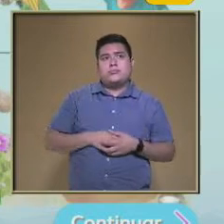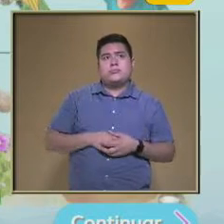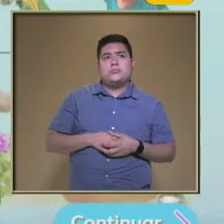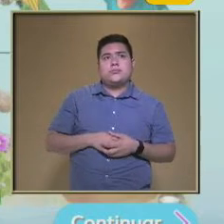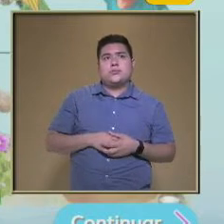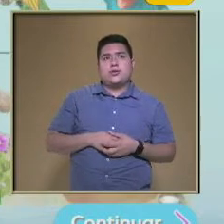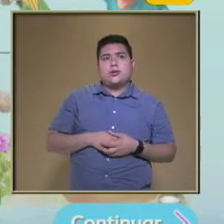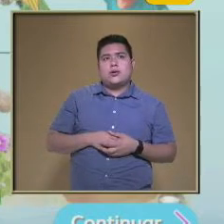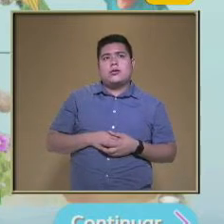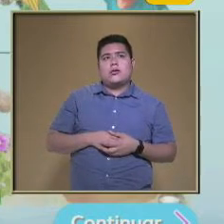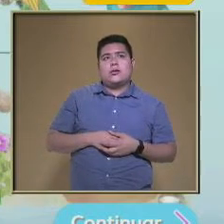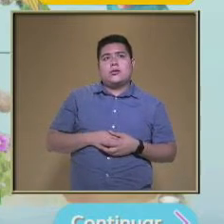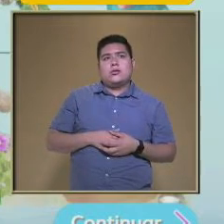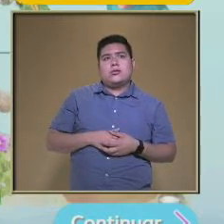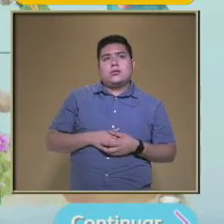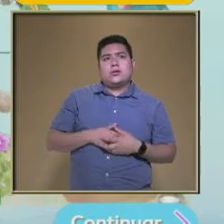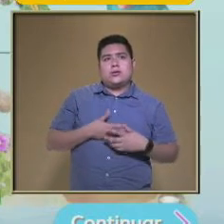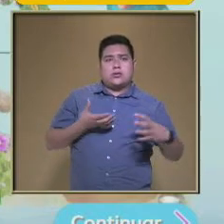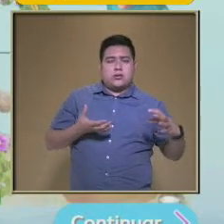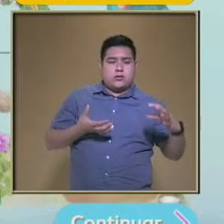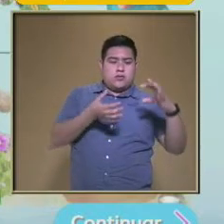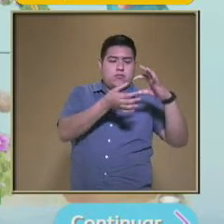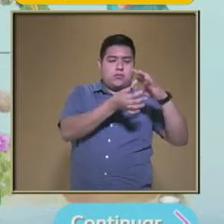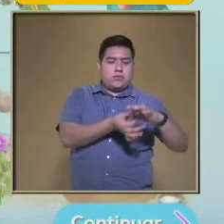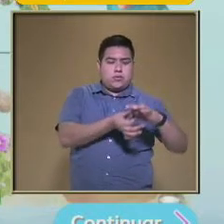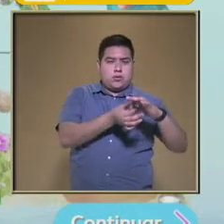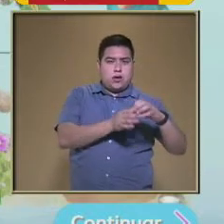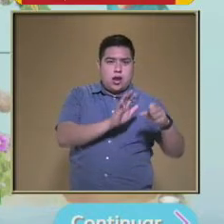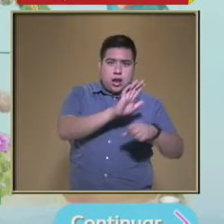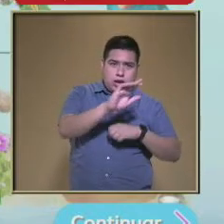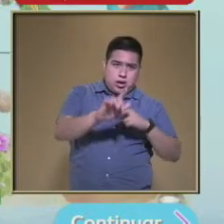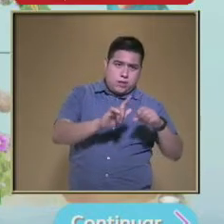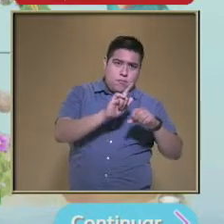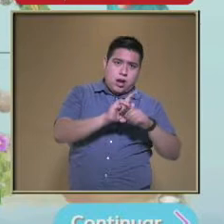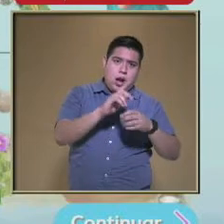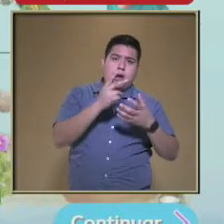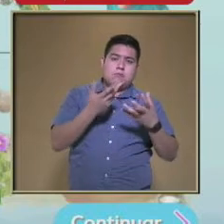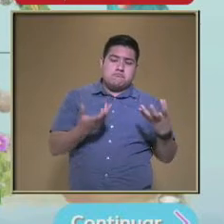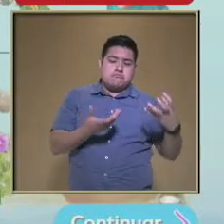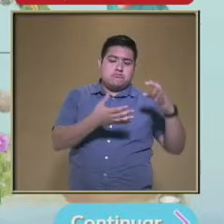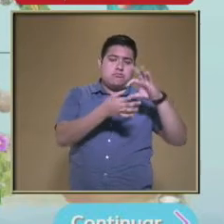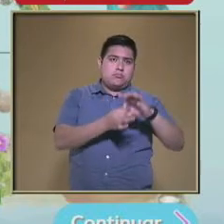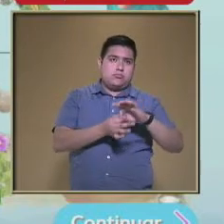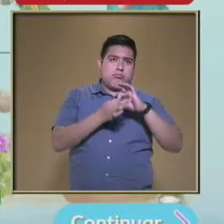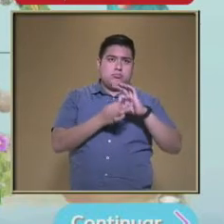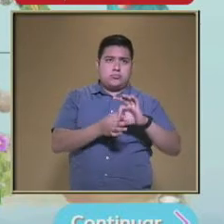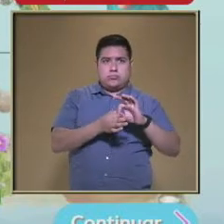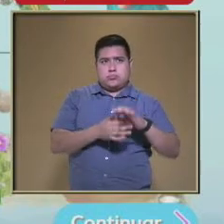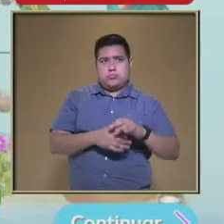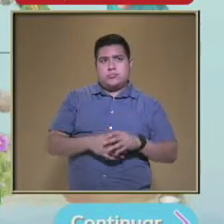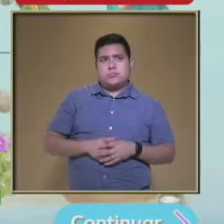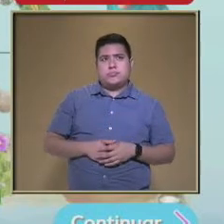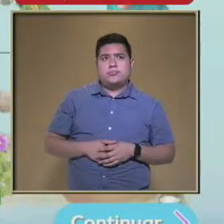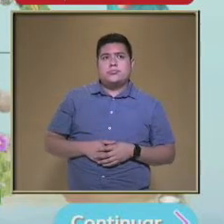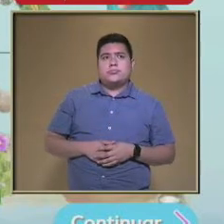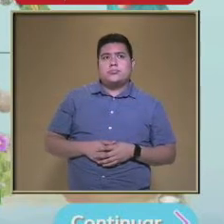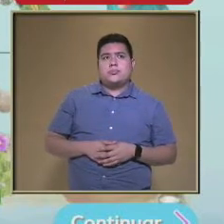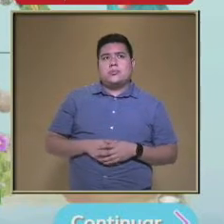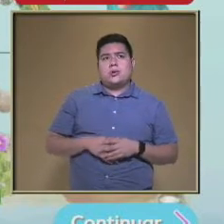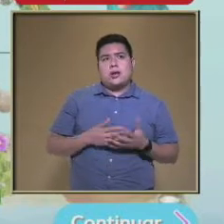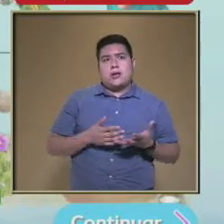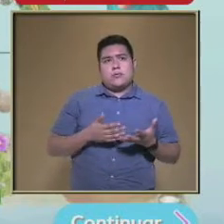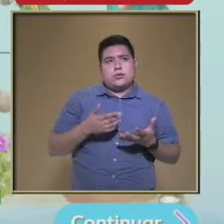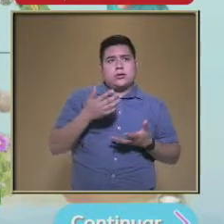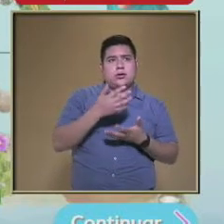Tratar de conectarlo Dando clic Con el ser vivo Que forma el siguiente Eslabón De esta cadena Alimentaria Vamos a seguir Las